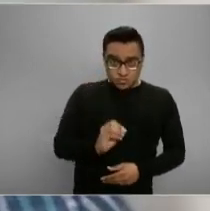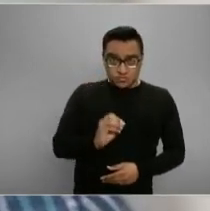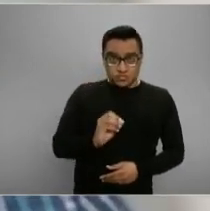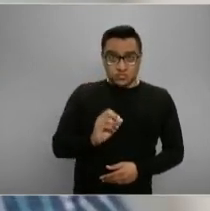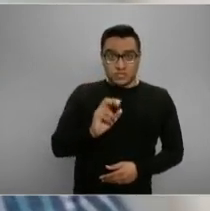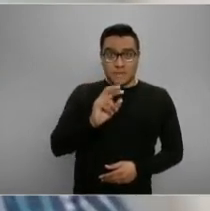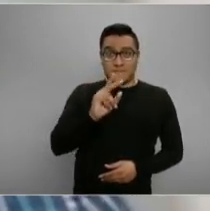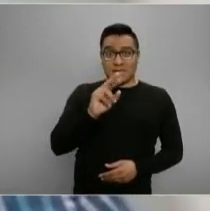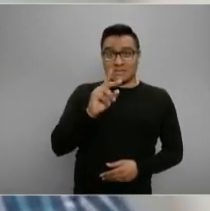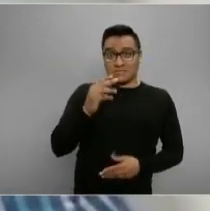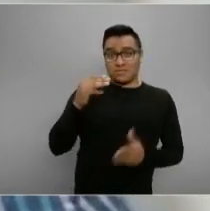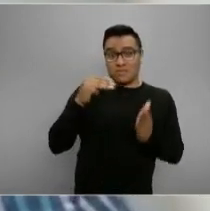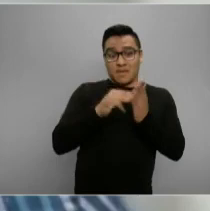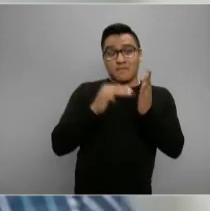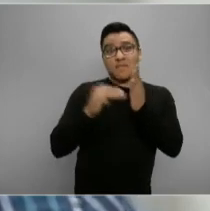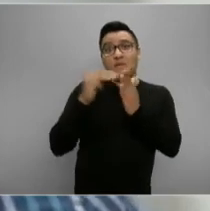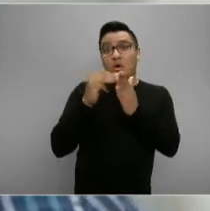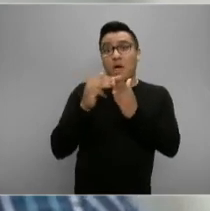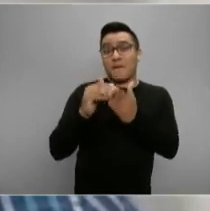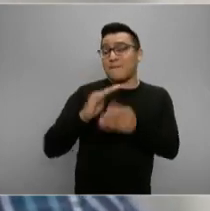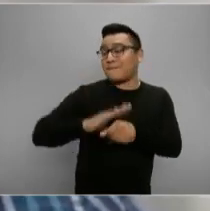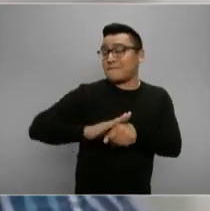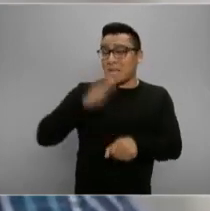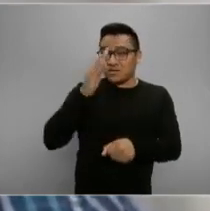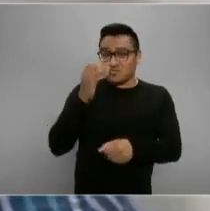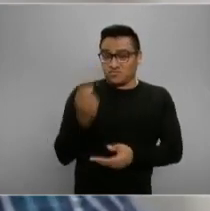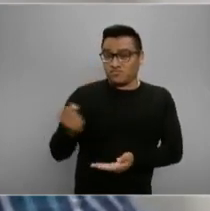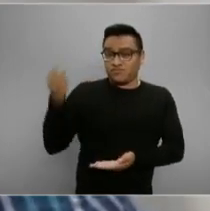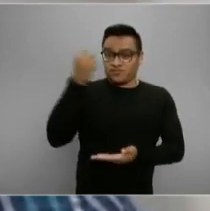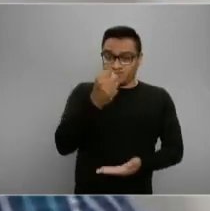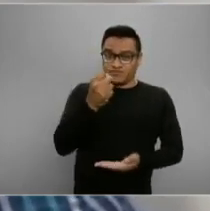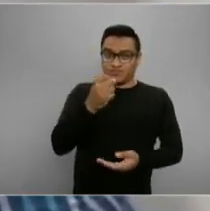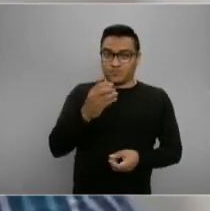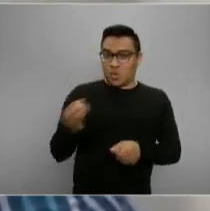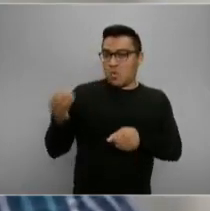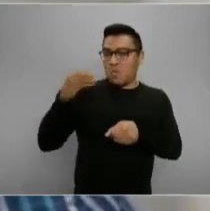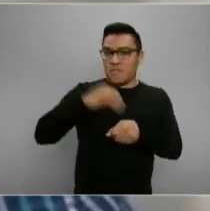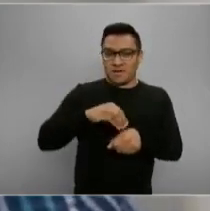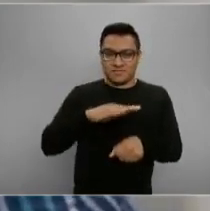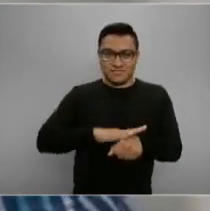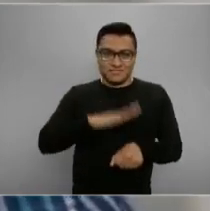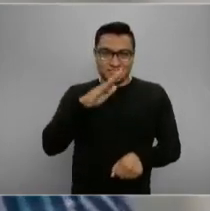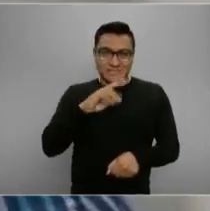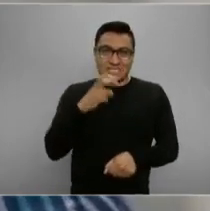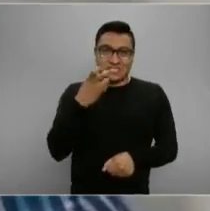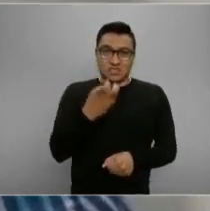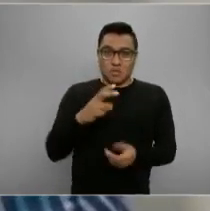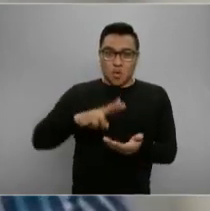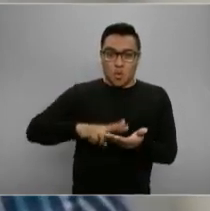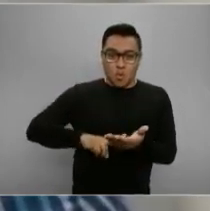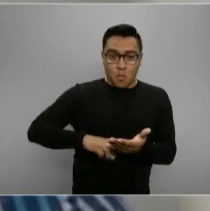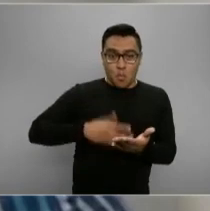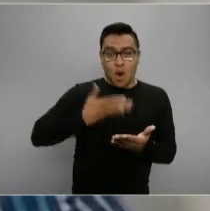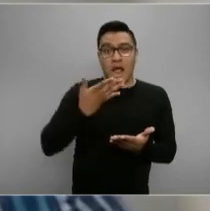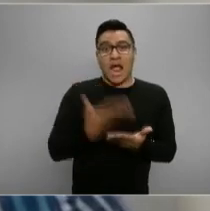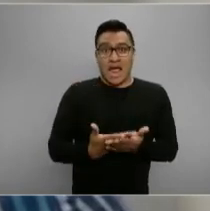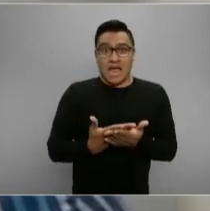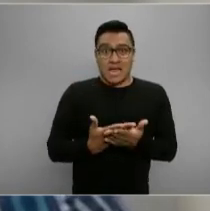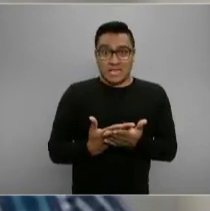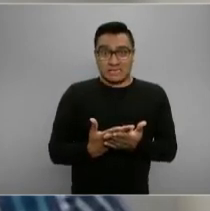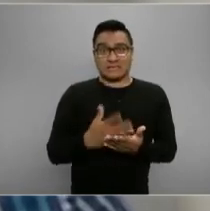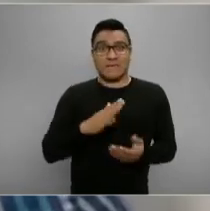mil millones de pesos más. Esto prácticamente quiere decir con quintuplicar el número de acciones,